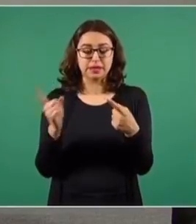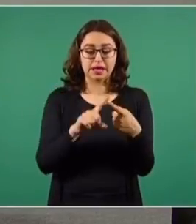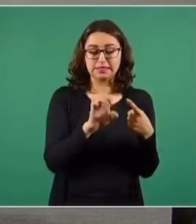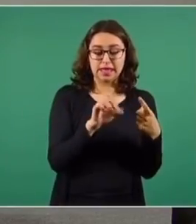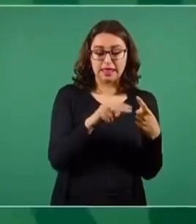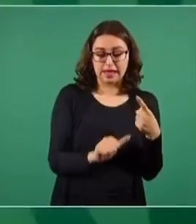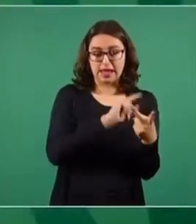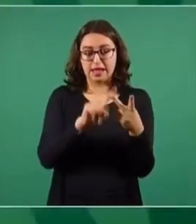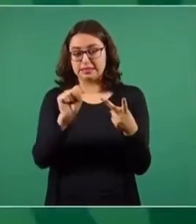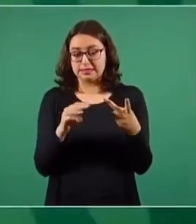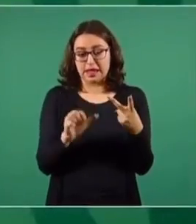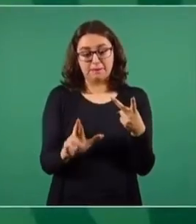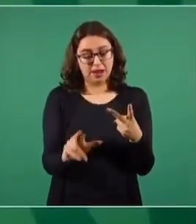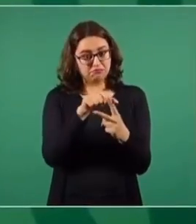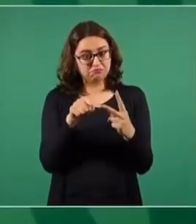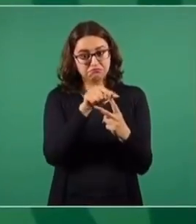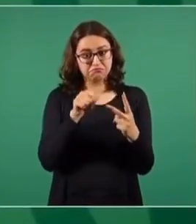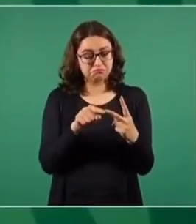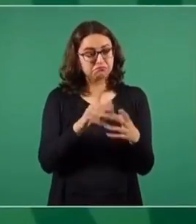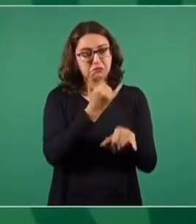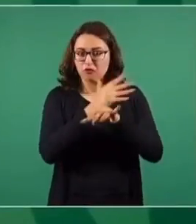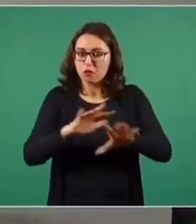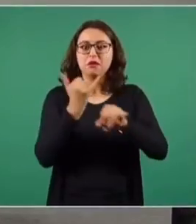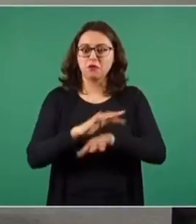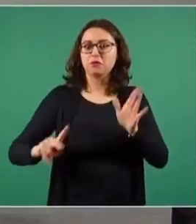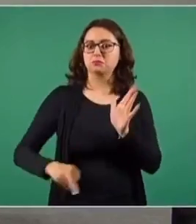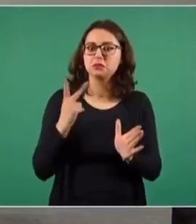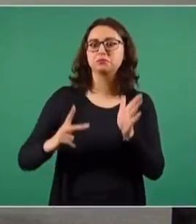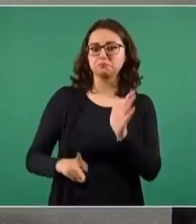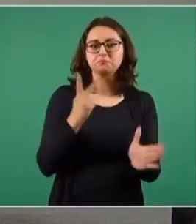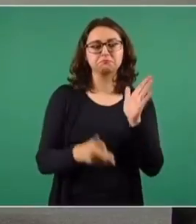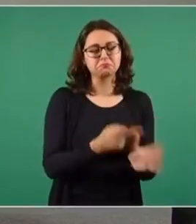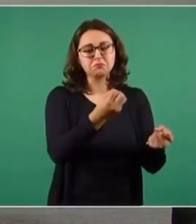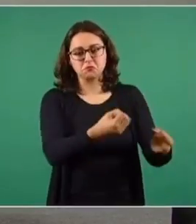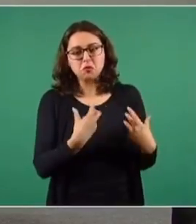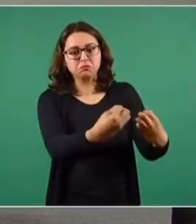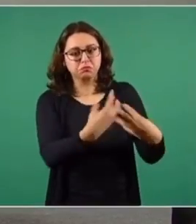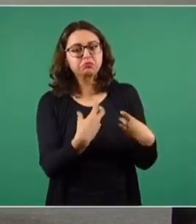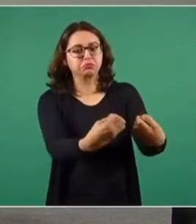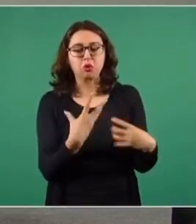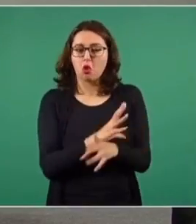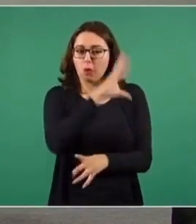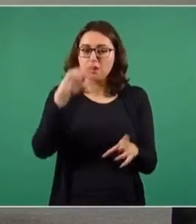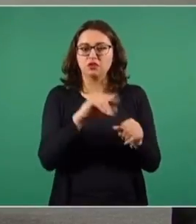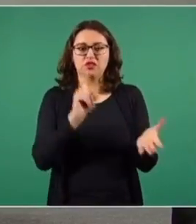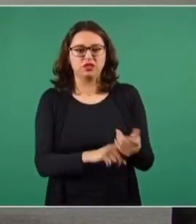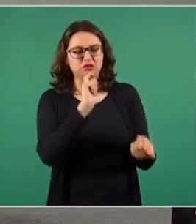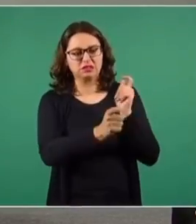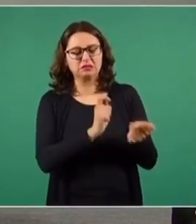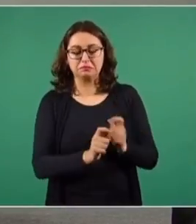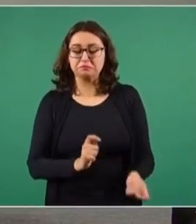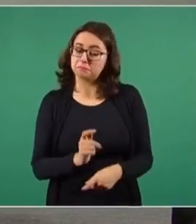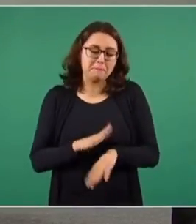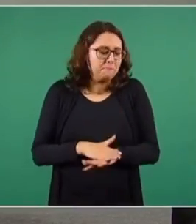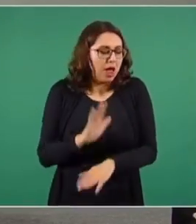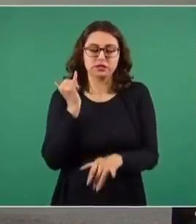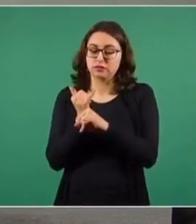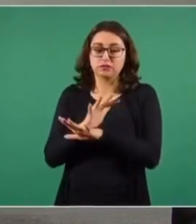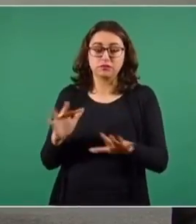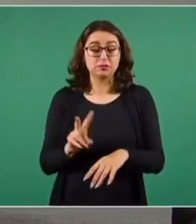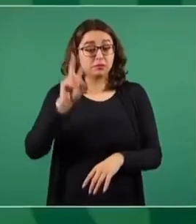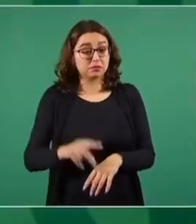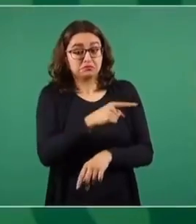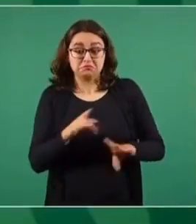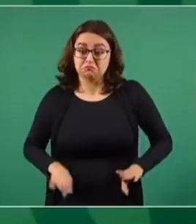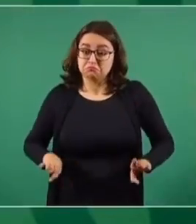Secretaría de la Defensa como la Secretaría de Marina son las que más me informan de todo lo que llevan a cabo. Tienen esa